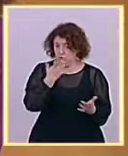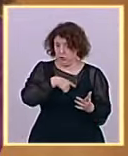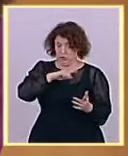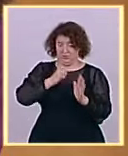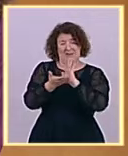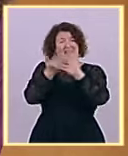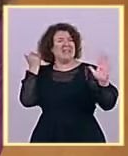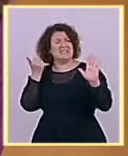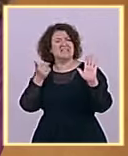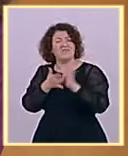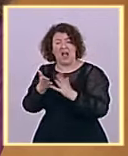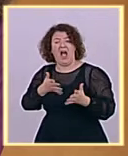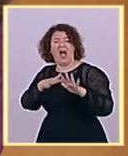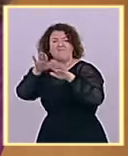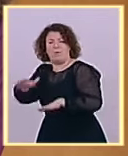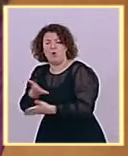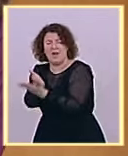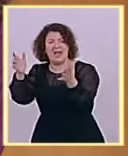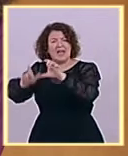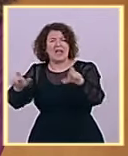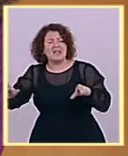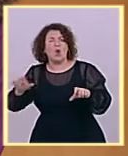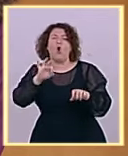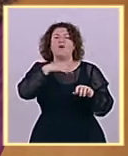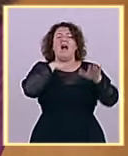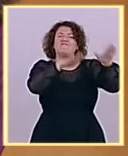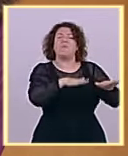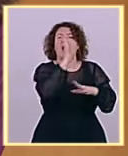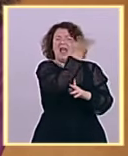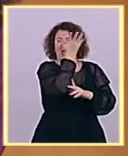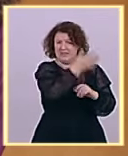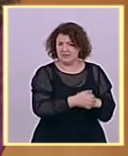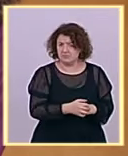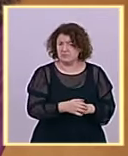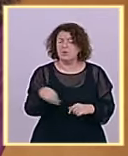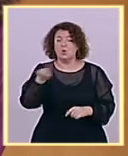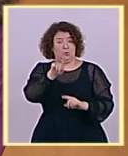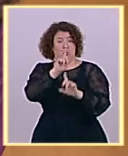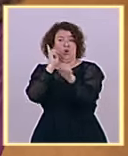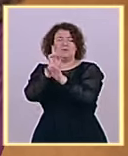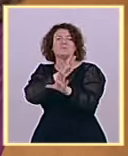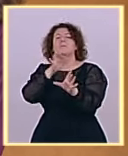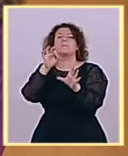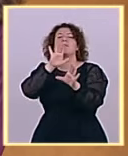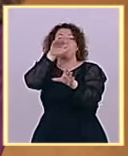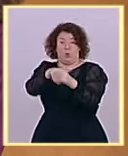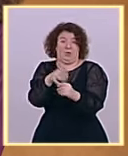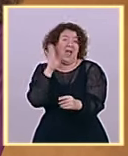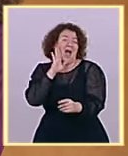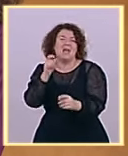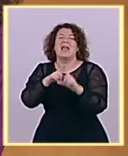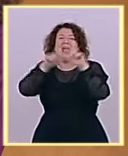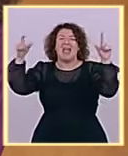ponerle un impuesto a las energéticas o a las entidades financieras que tienen beneficios extraordinarios? ¿Es para usted